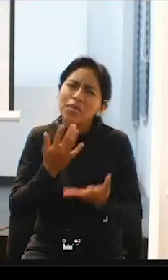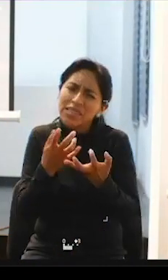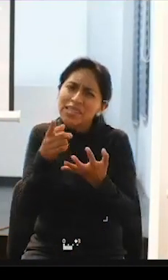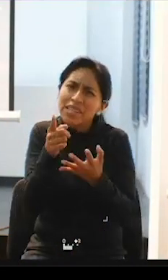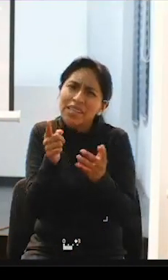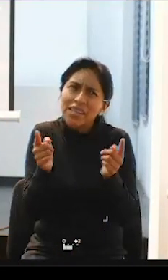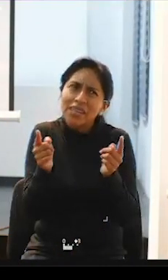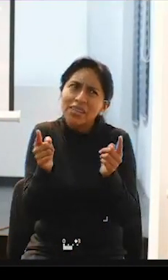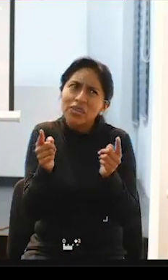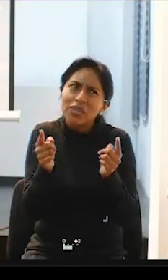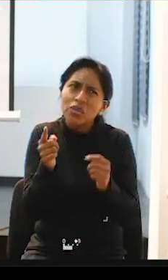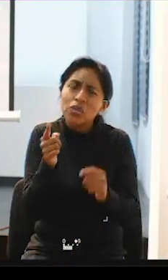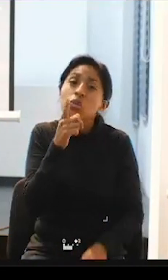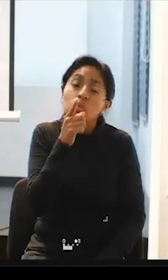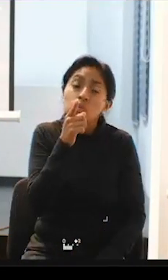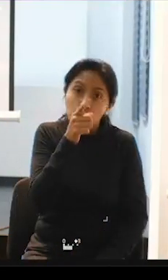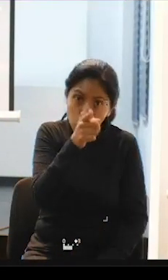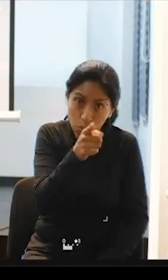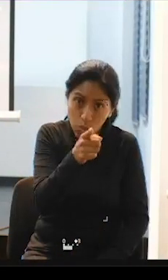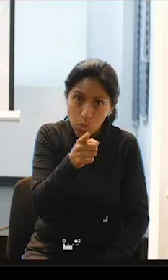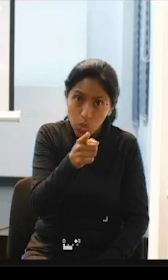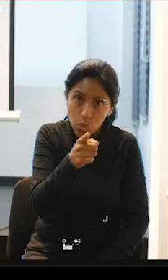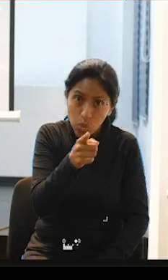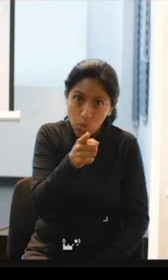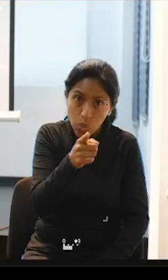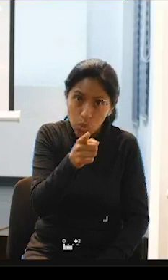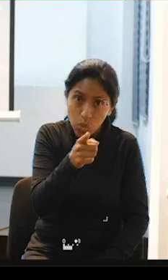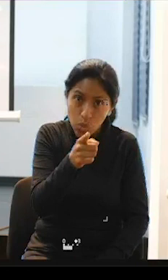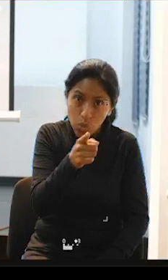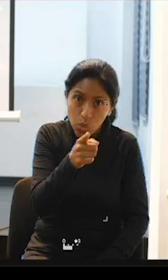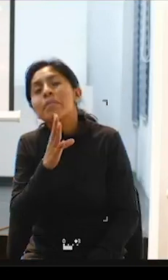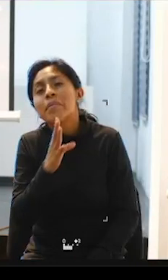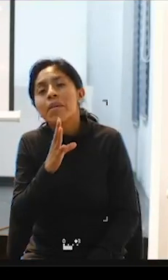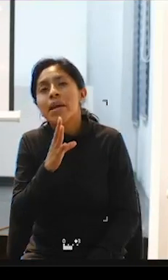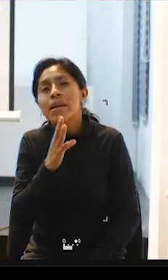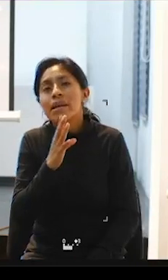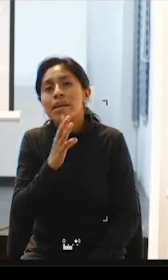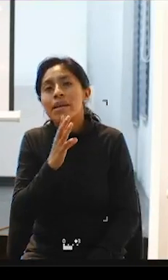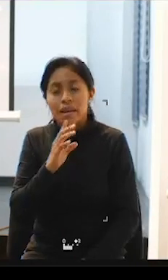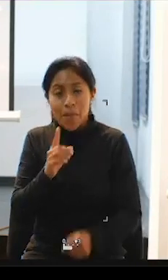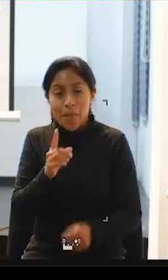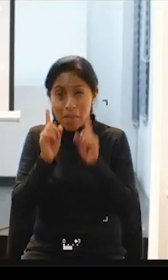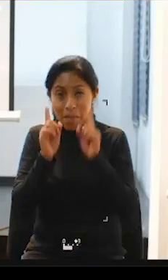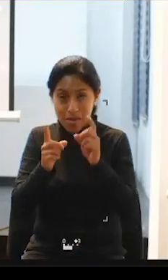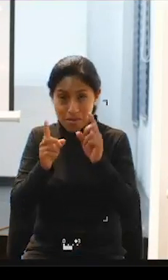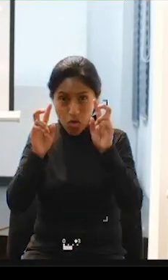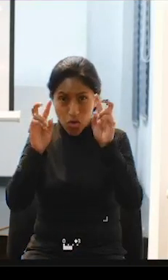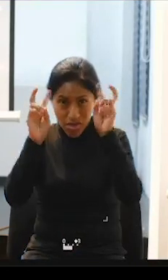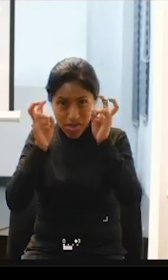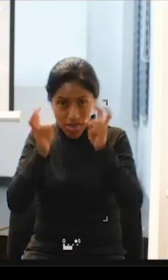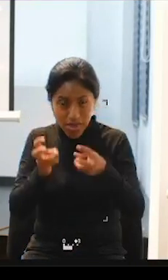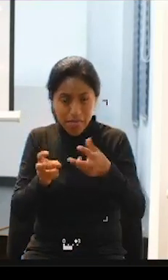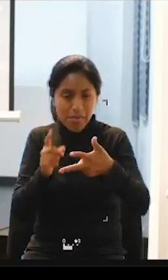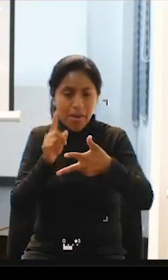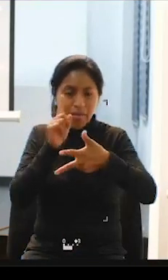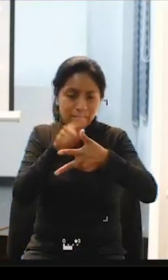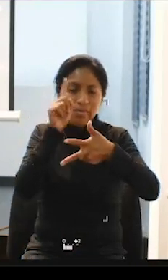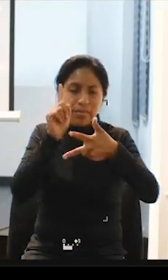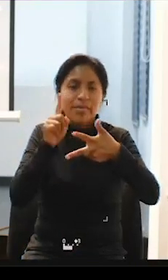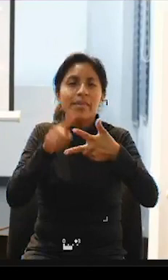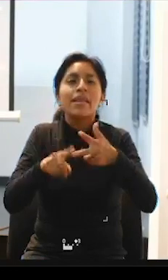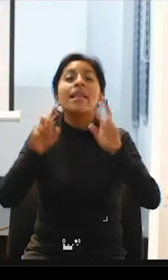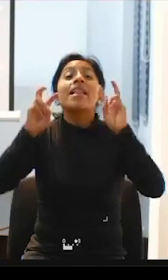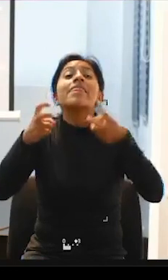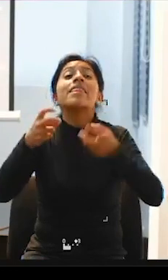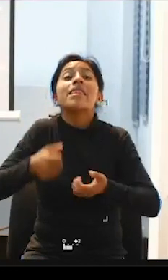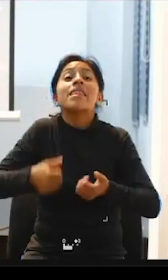comenzar contigo y que podamos hablar las tres personas sobre el tema para puntualizar el tema de asistencia personal